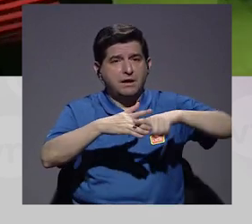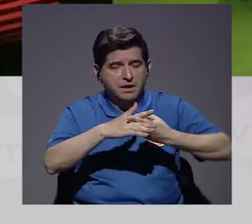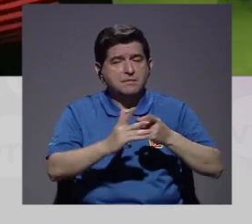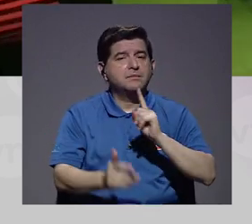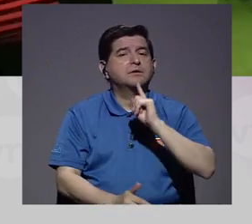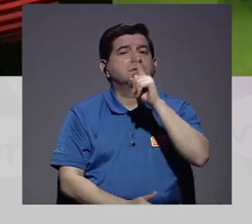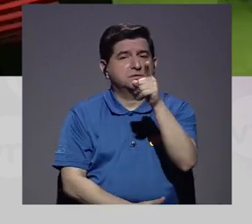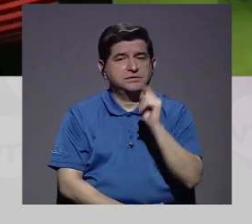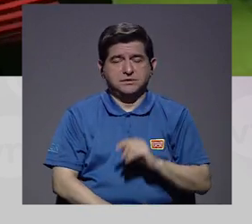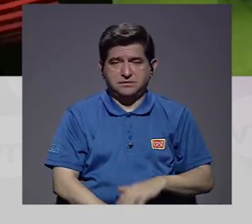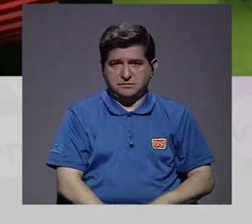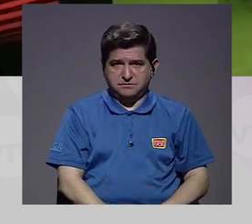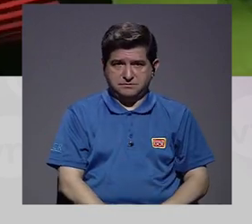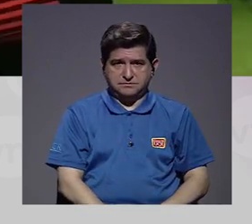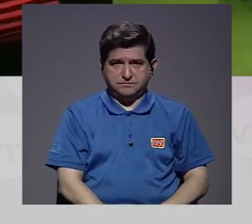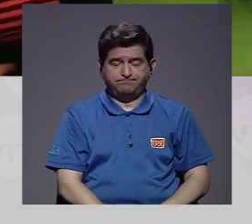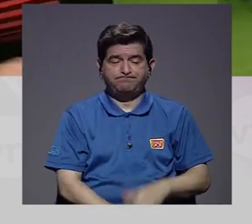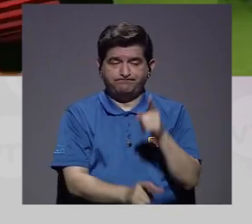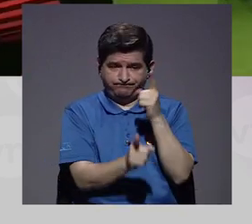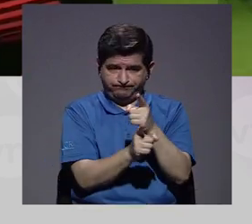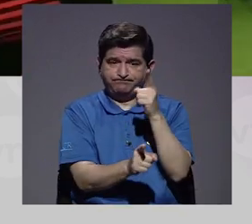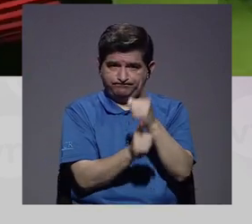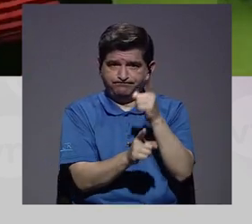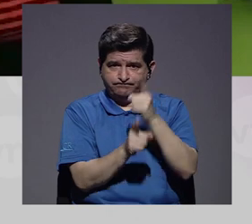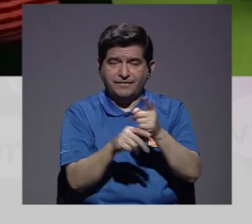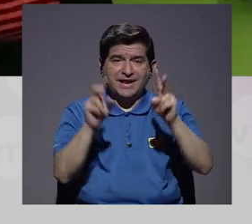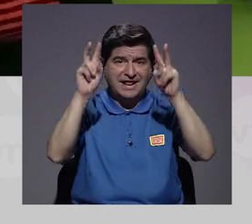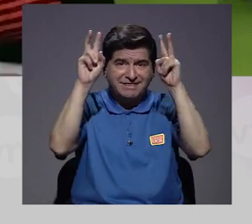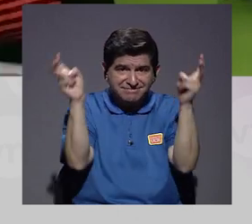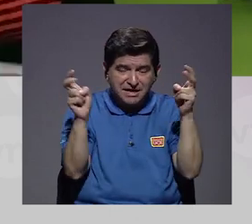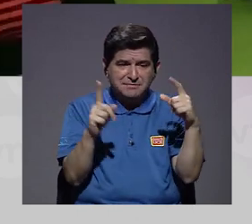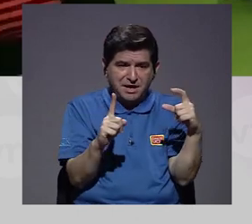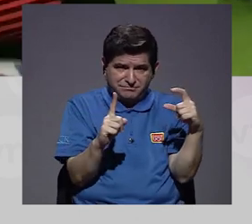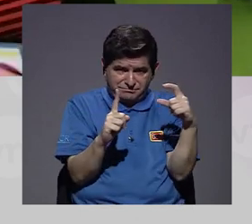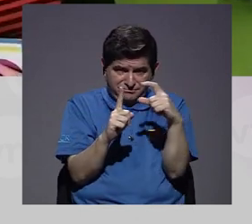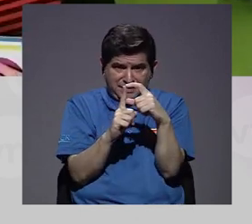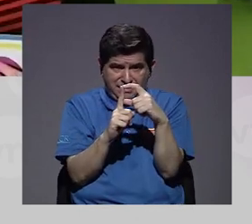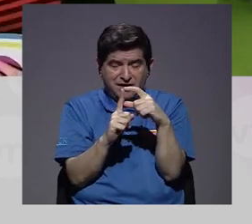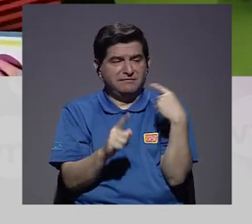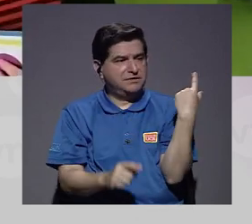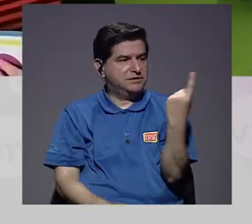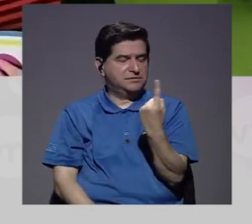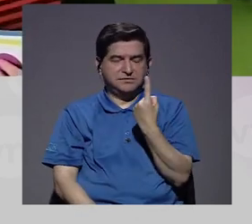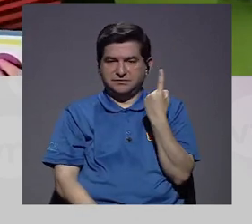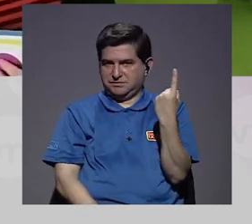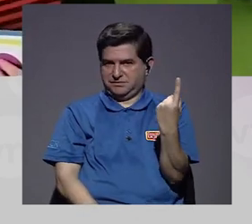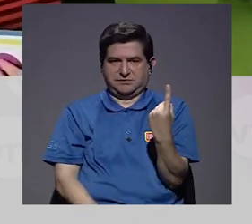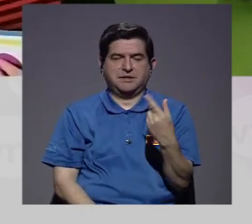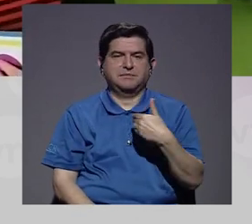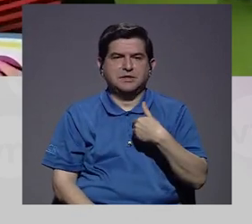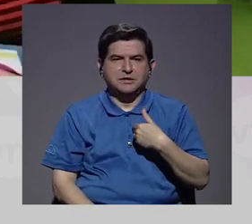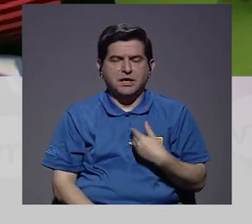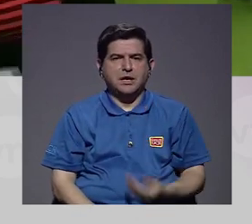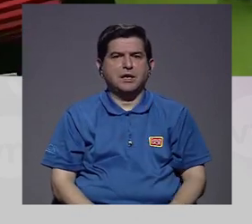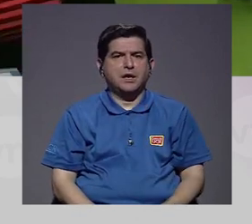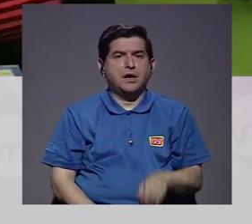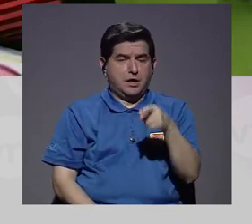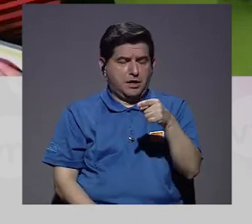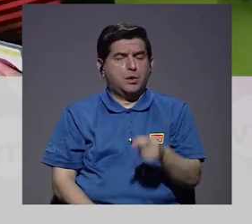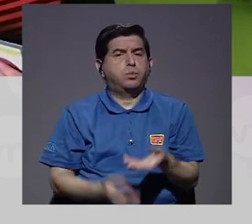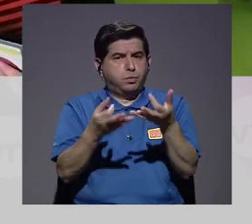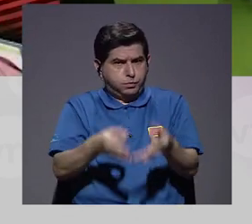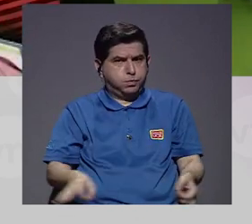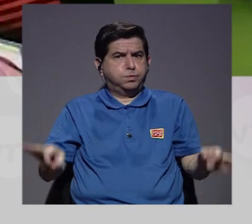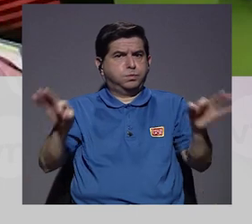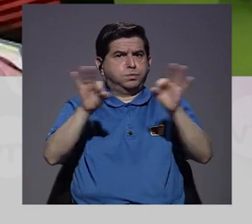bueno, empezar diciendo, ¿verdad? Que efectivamente el tema de las palabras siempre tiene un peso